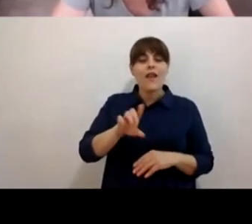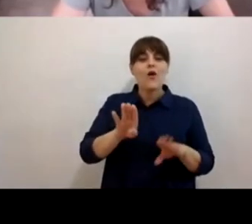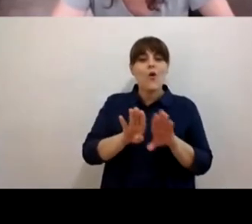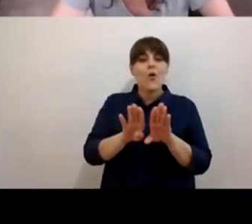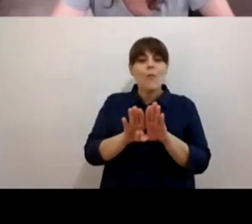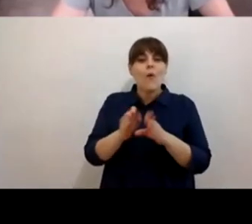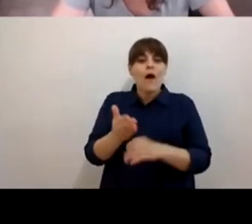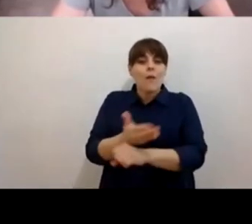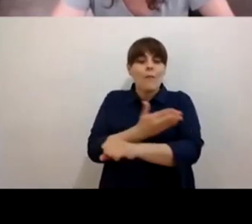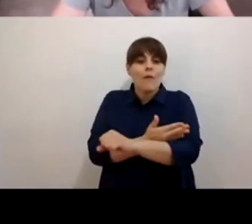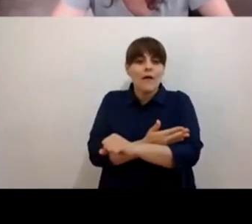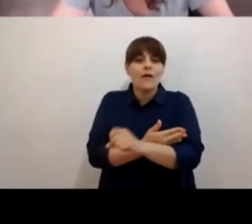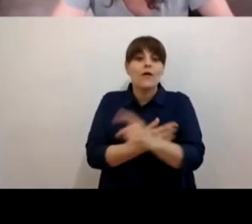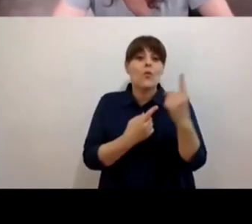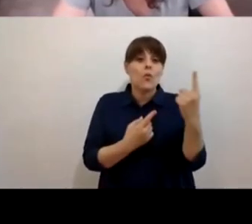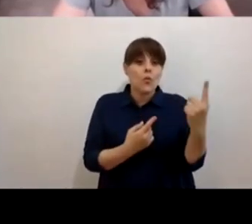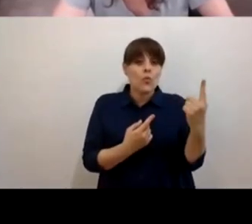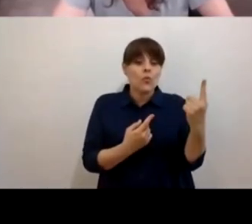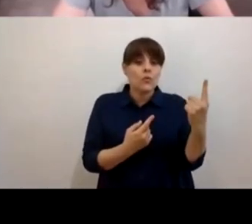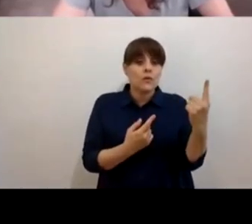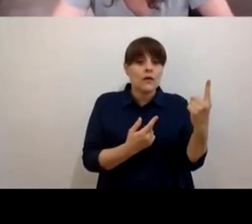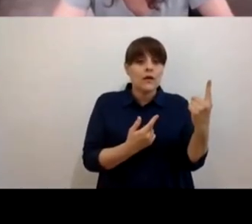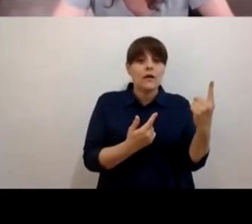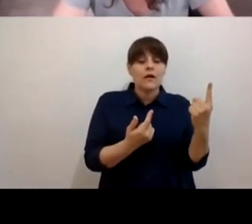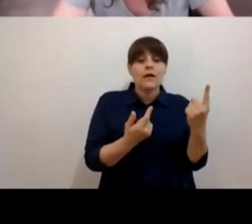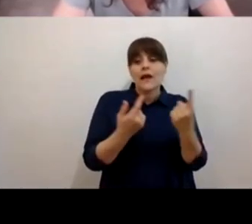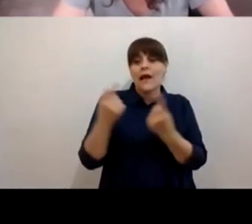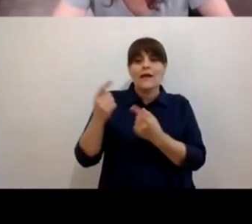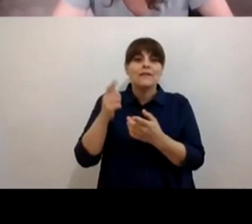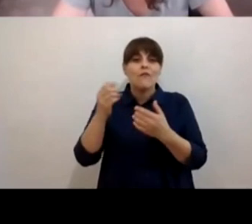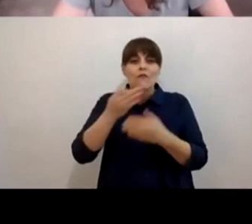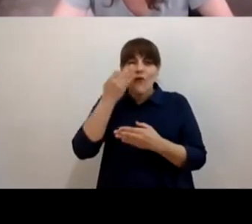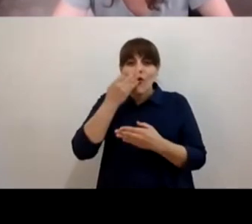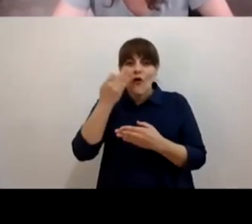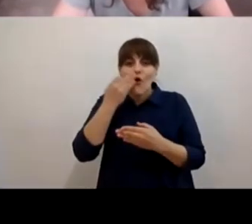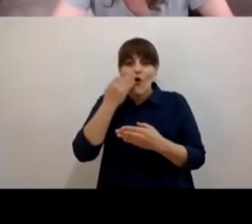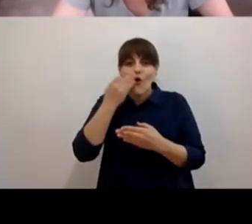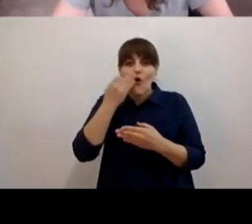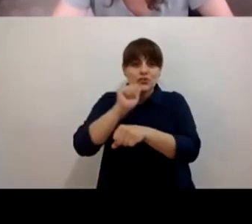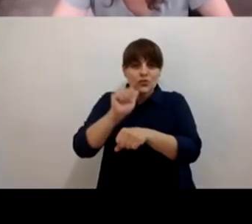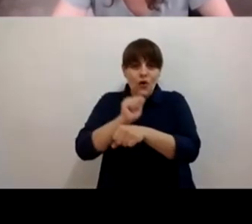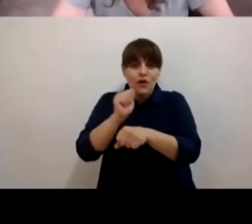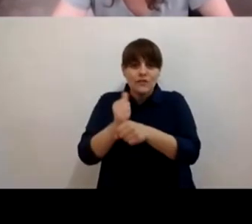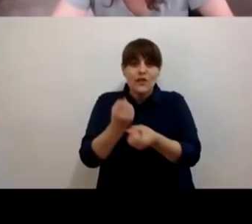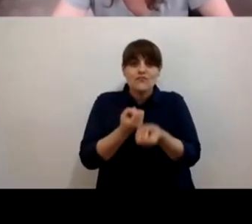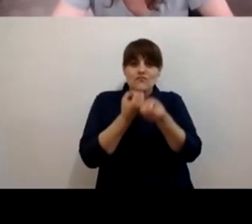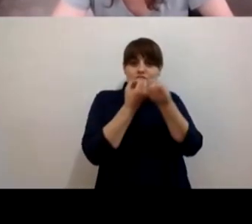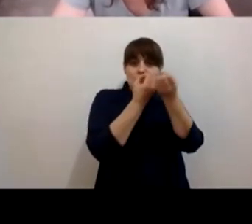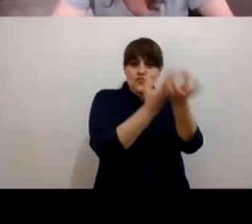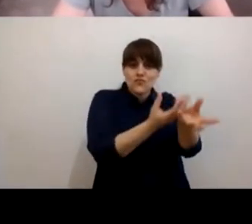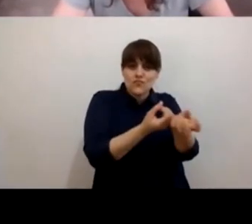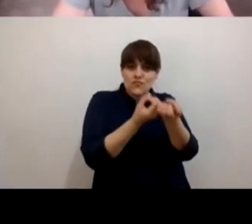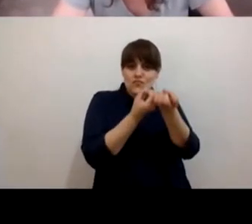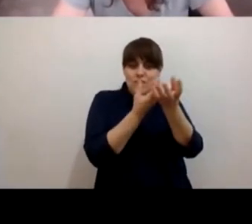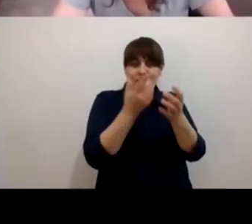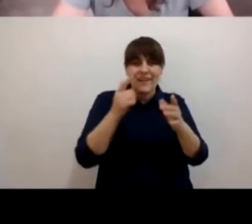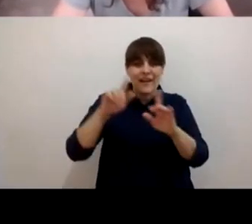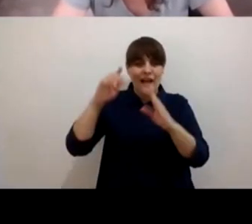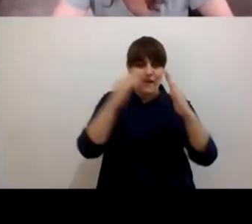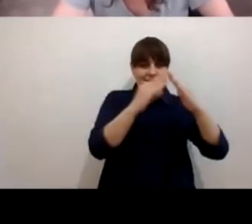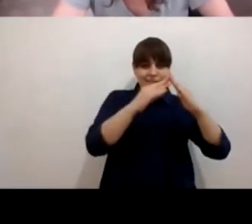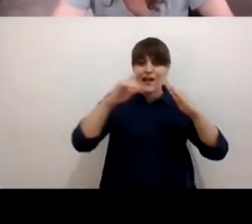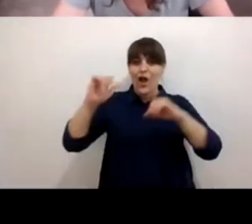en uno iban llevando flores a la casa de los deudos en coches y nosotros veíamos todo eso no era una